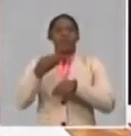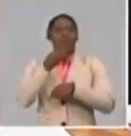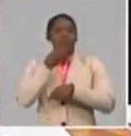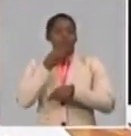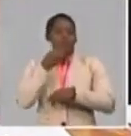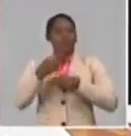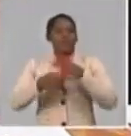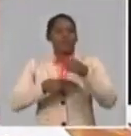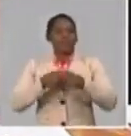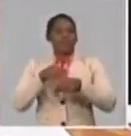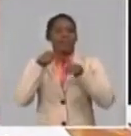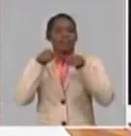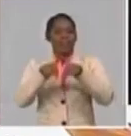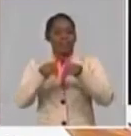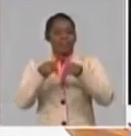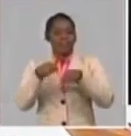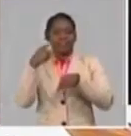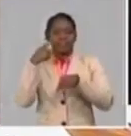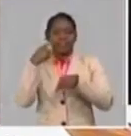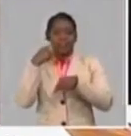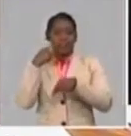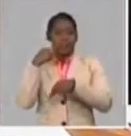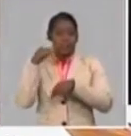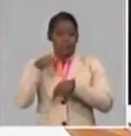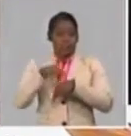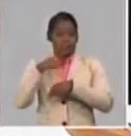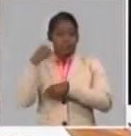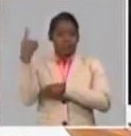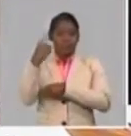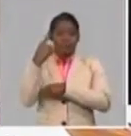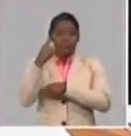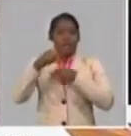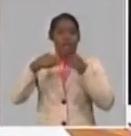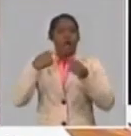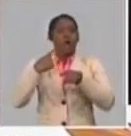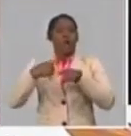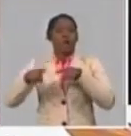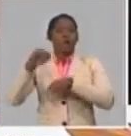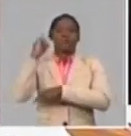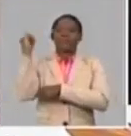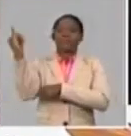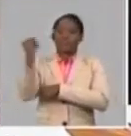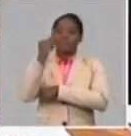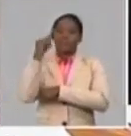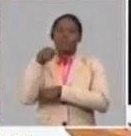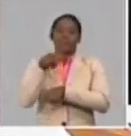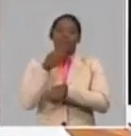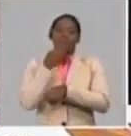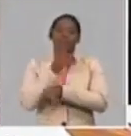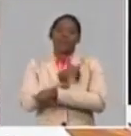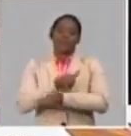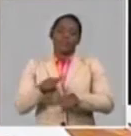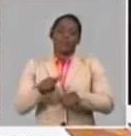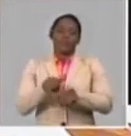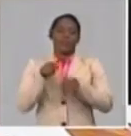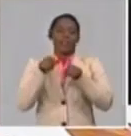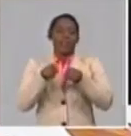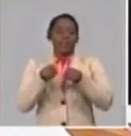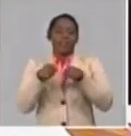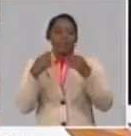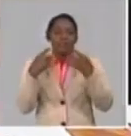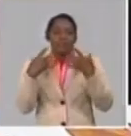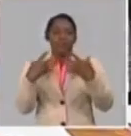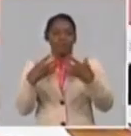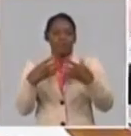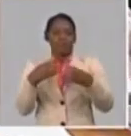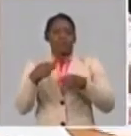escenario nacional e internacional que transitamos hoy y en el que sin duda alguna, inciertamente todavía, esperaremos